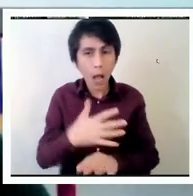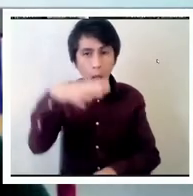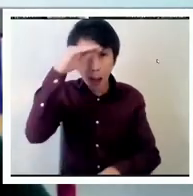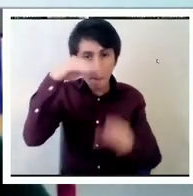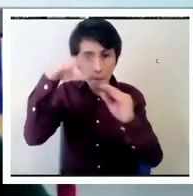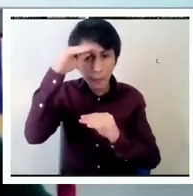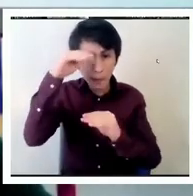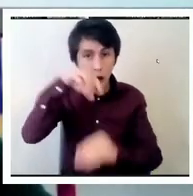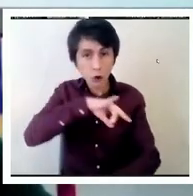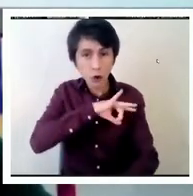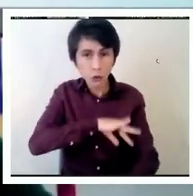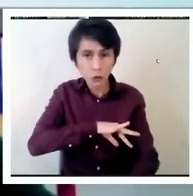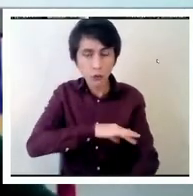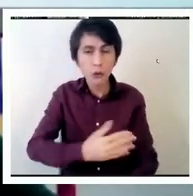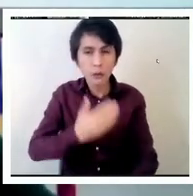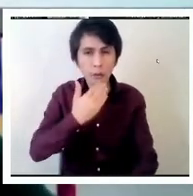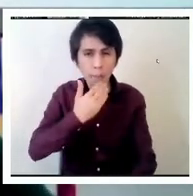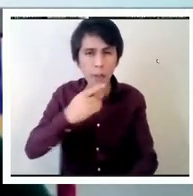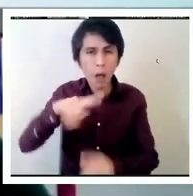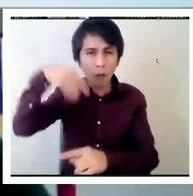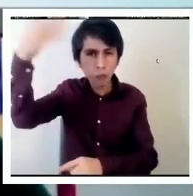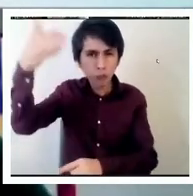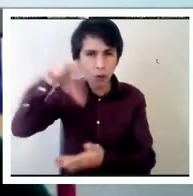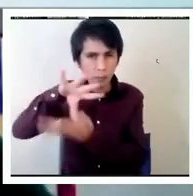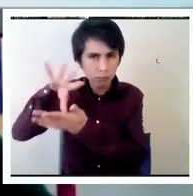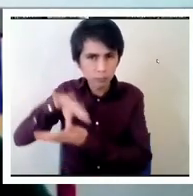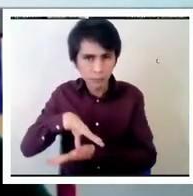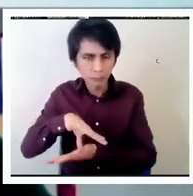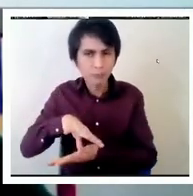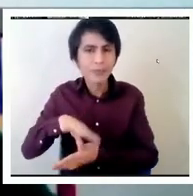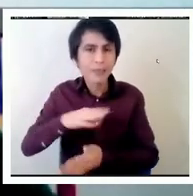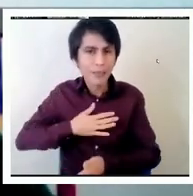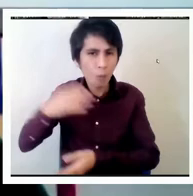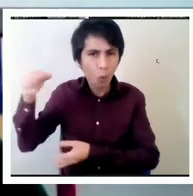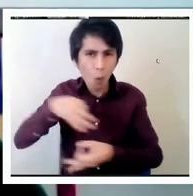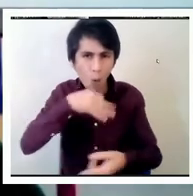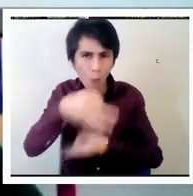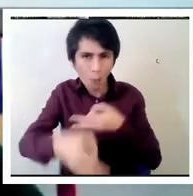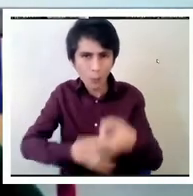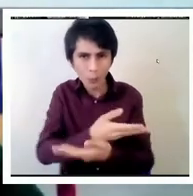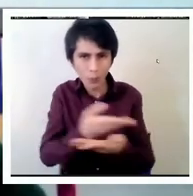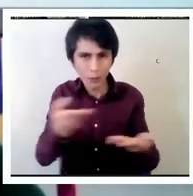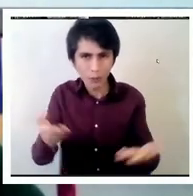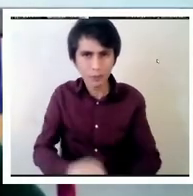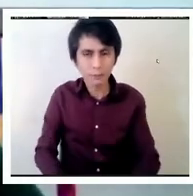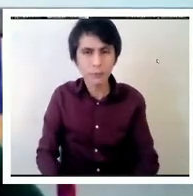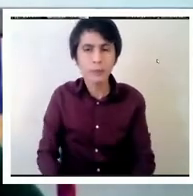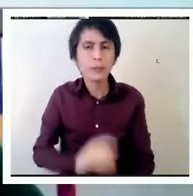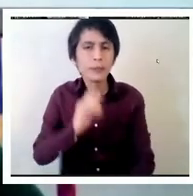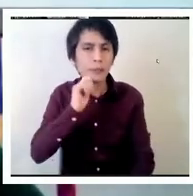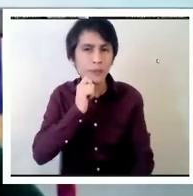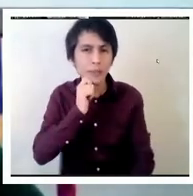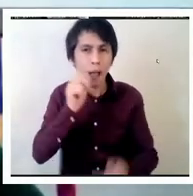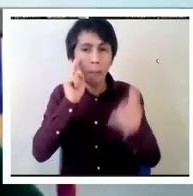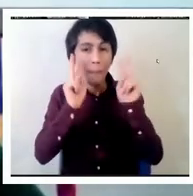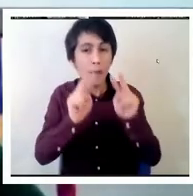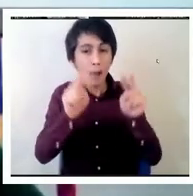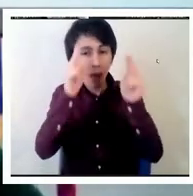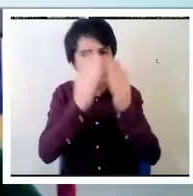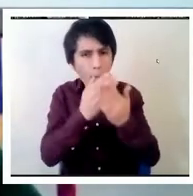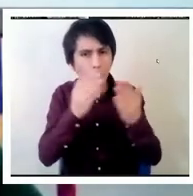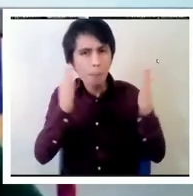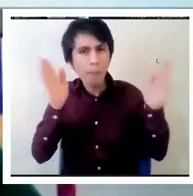como fuera del país que queremos compartir con ustedes. Se trata entonces de ampliar la mirada y pensar en